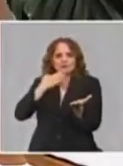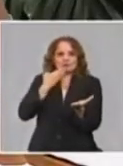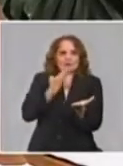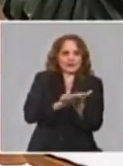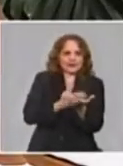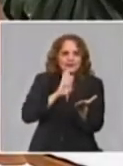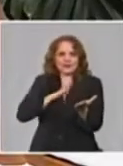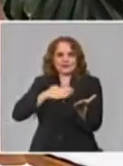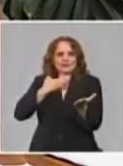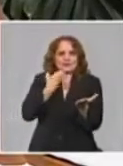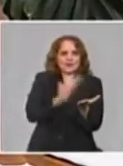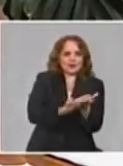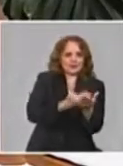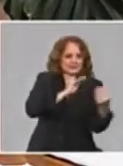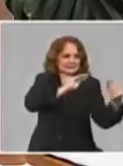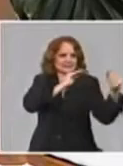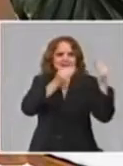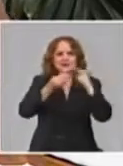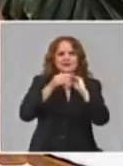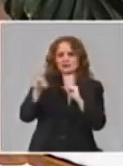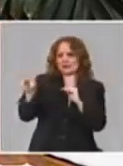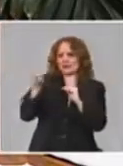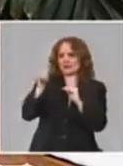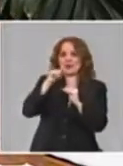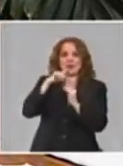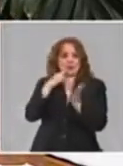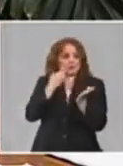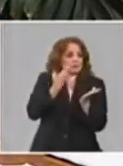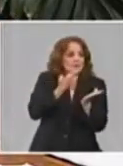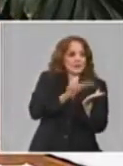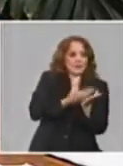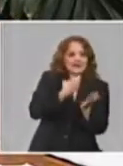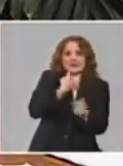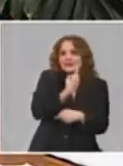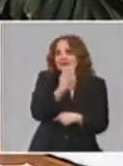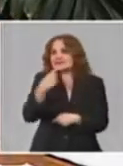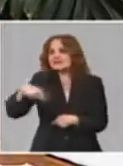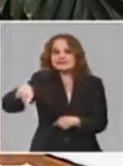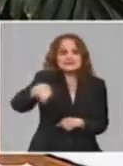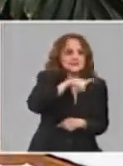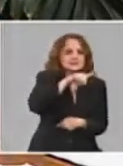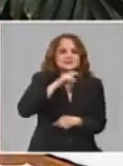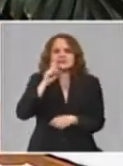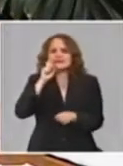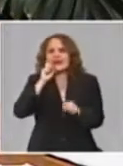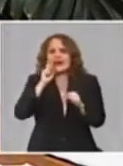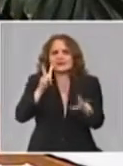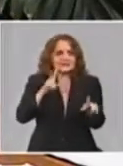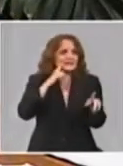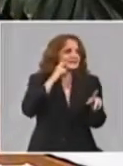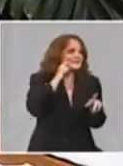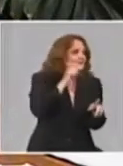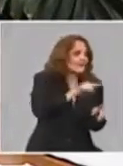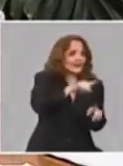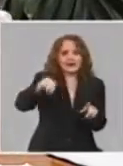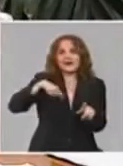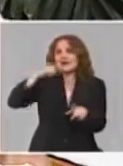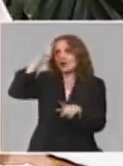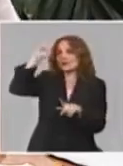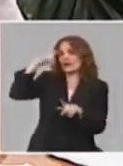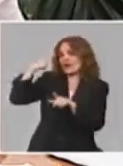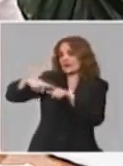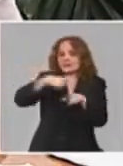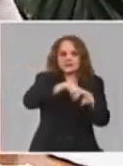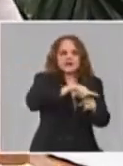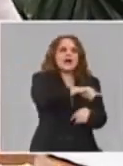donde se discuten las nuevas cosas que se plantean a partir de las necesidades que nos va imponiendo la vida con relación a la COVID, donde se toman